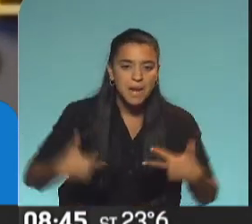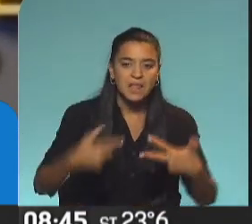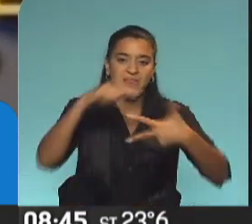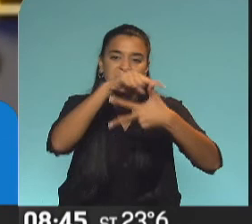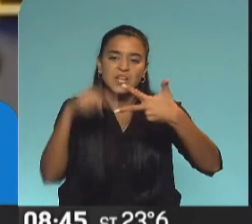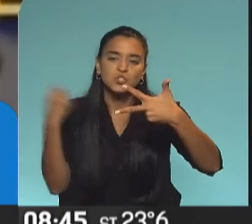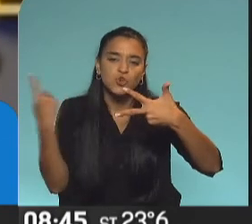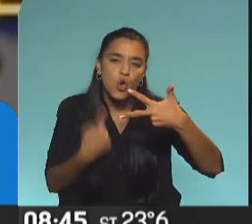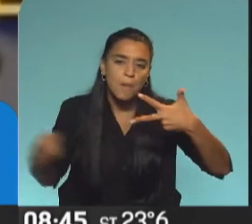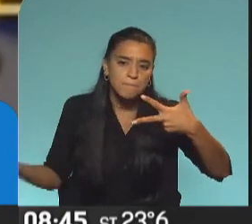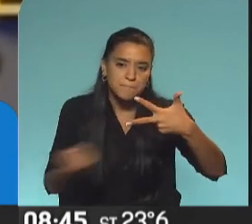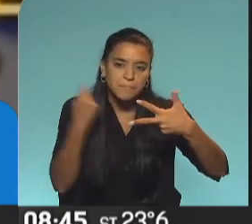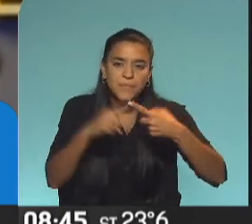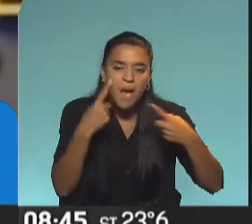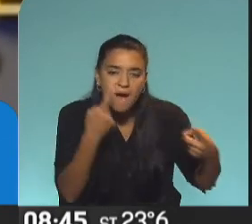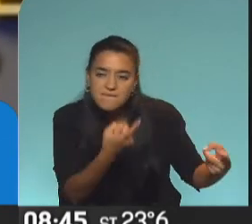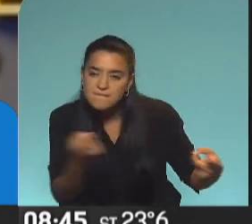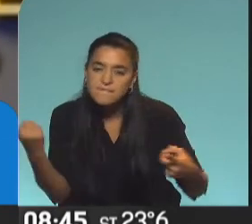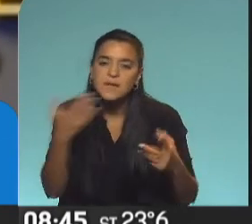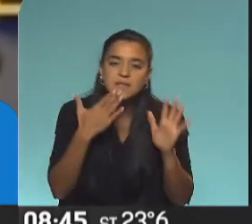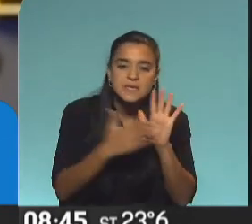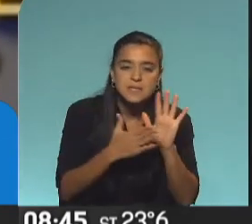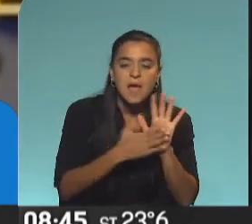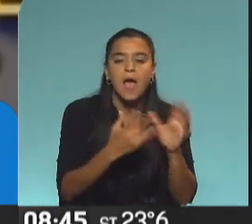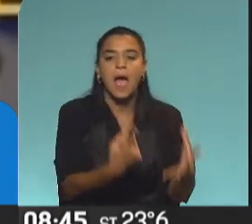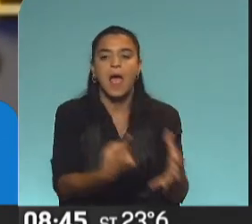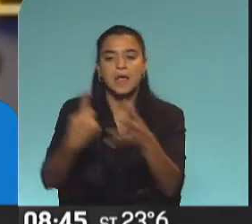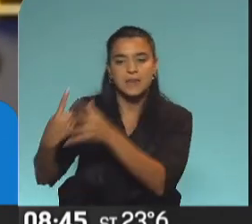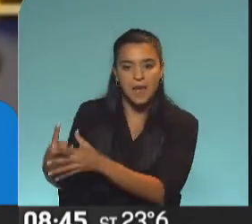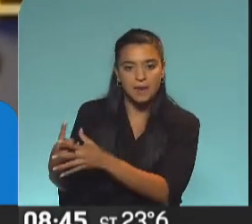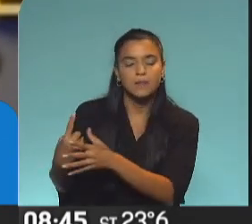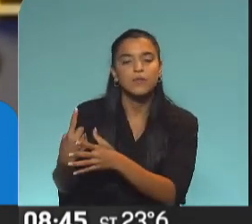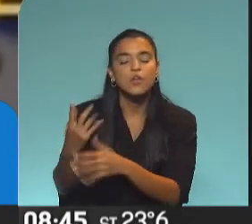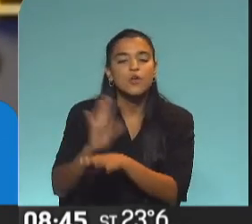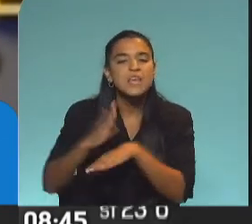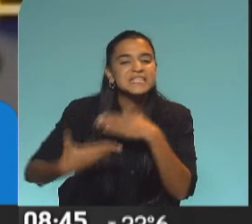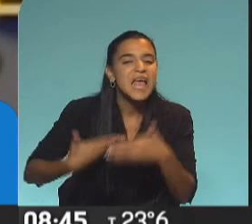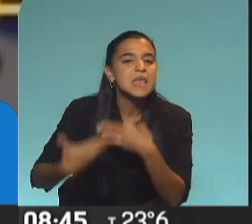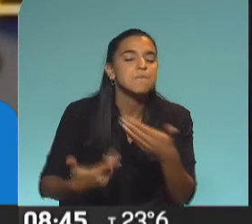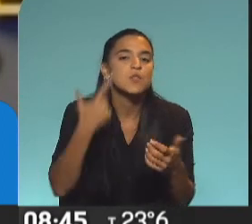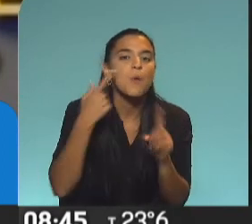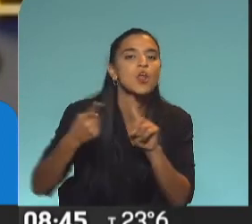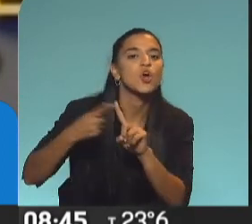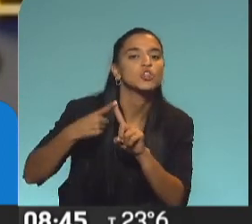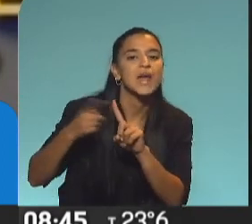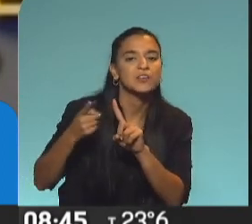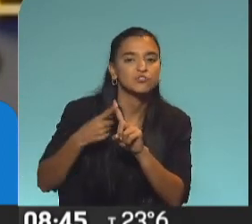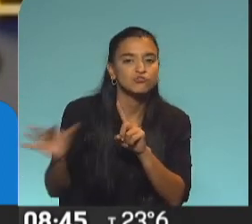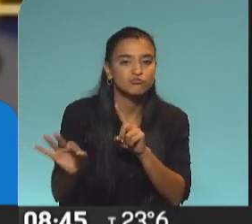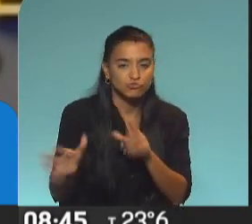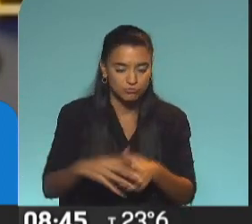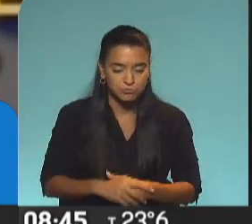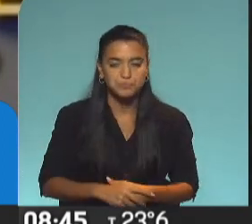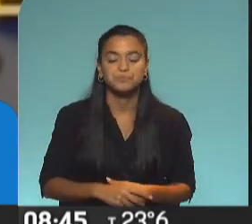tres pilares. Rastrear, testear y aislar, y hacer seguimiento de contactos estrechos. Al